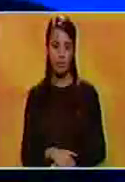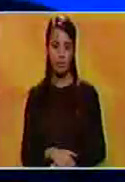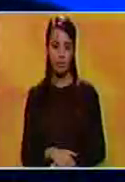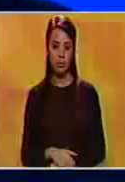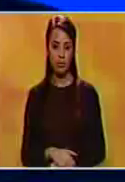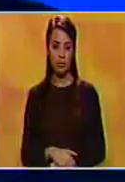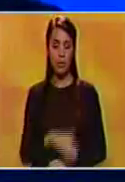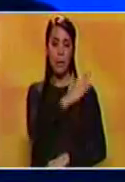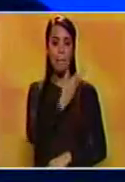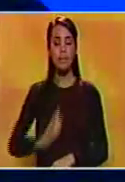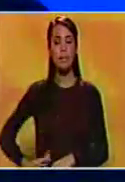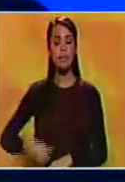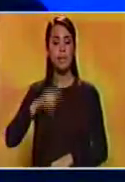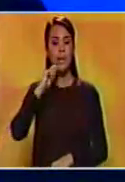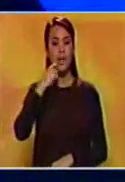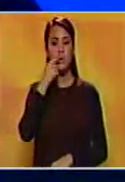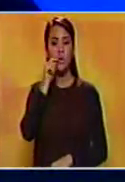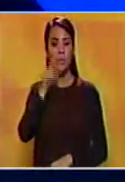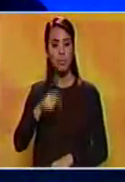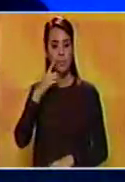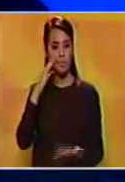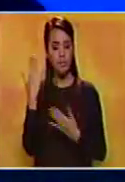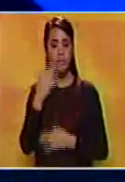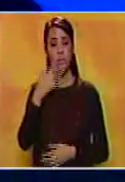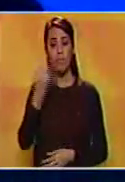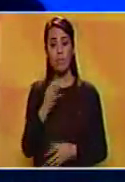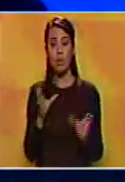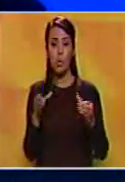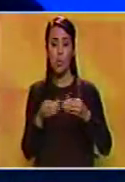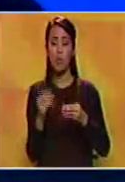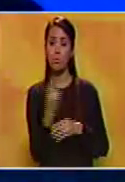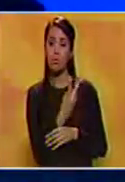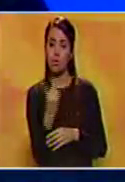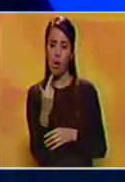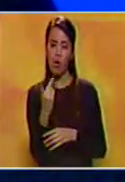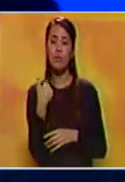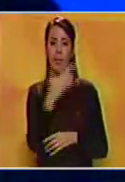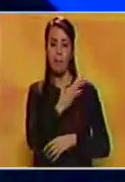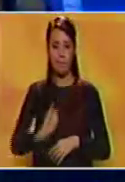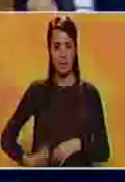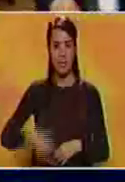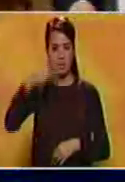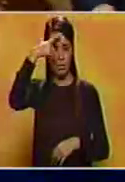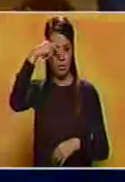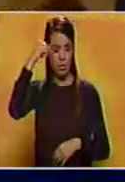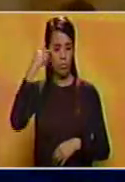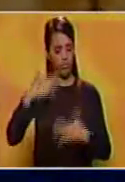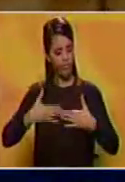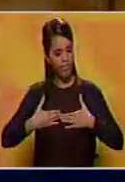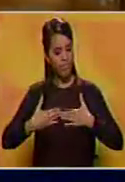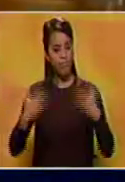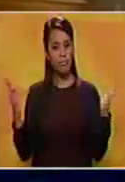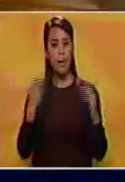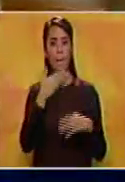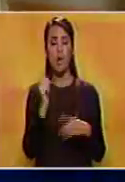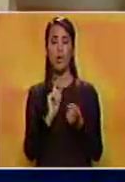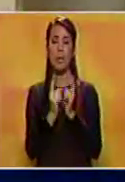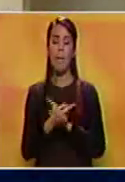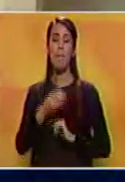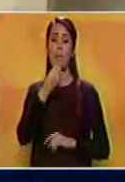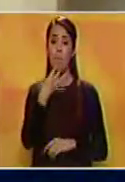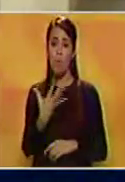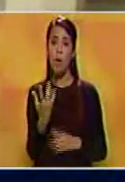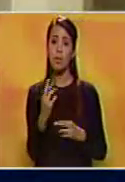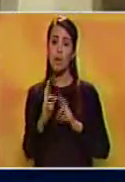El presidente de Rusia, Vladimir Putin, afirmó que la cumbre bilateral con su pareja estadounidense, Donald Trump, ha abierto el camino hacia cambios positivos